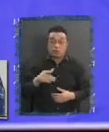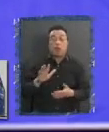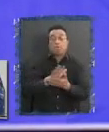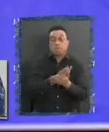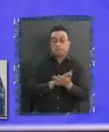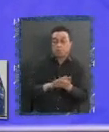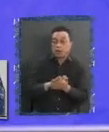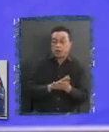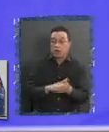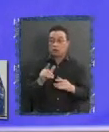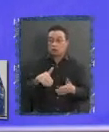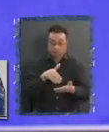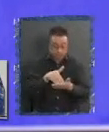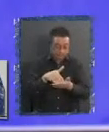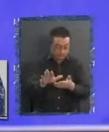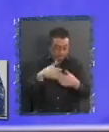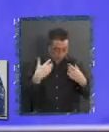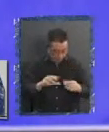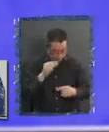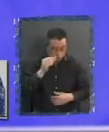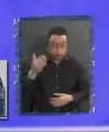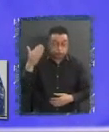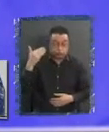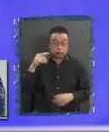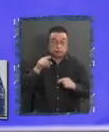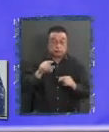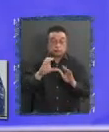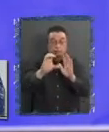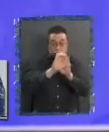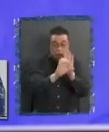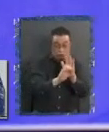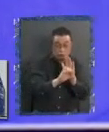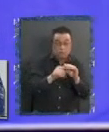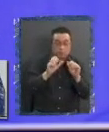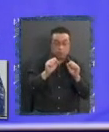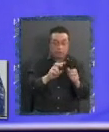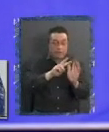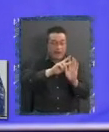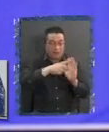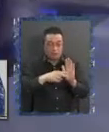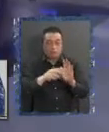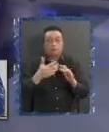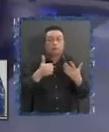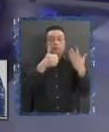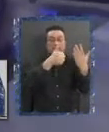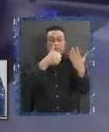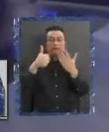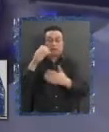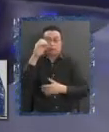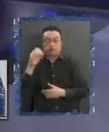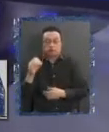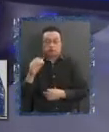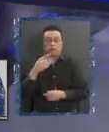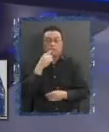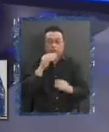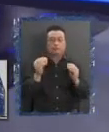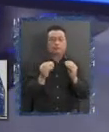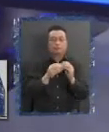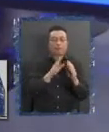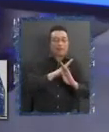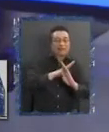se rechazó finalmente que la constitución se pueda reformar por dos tercios. Nosotros ya hablamos de esto. La cláusula del